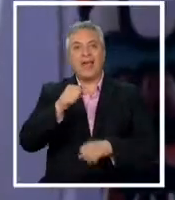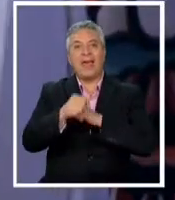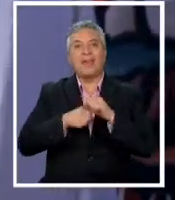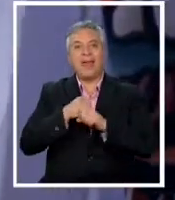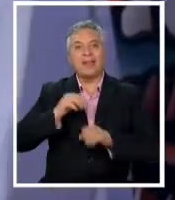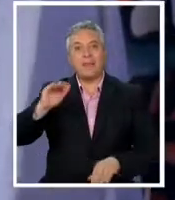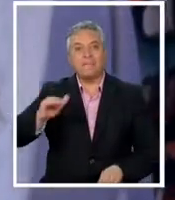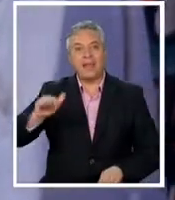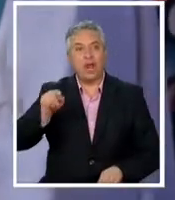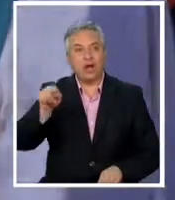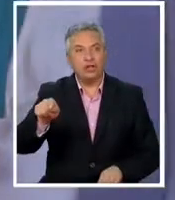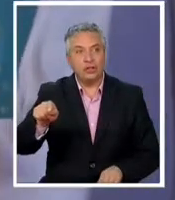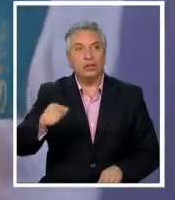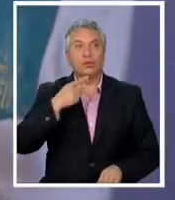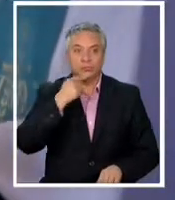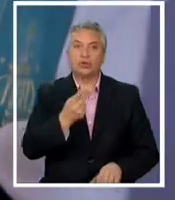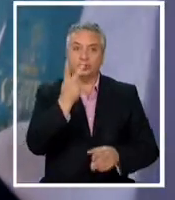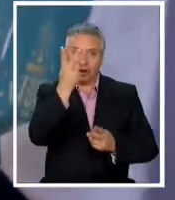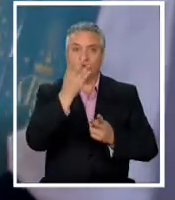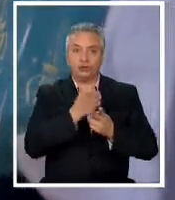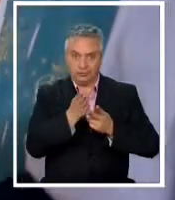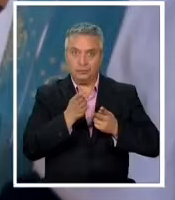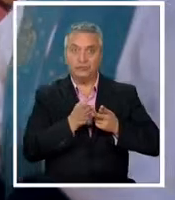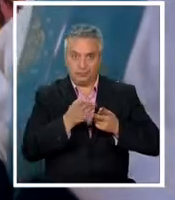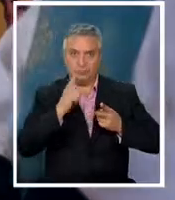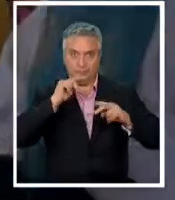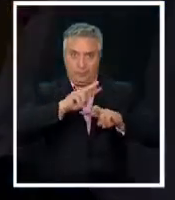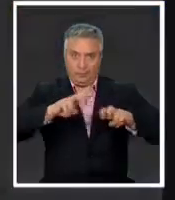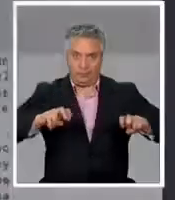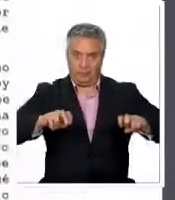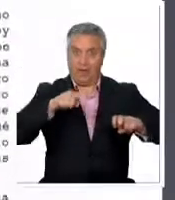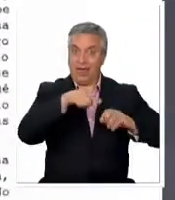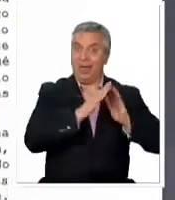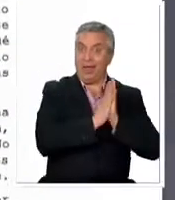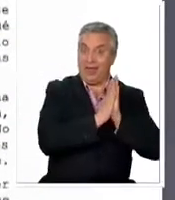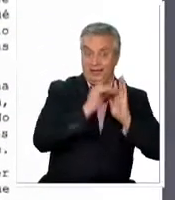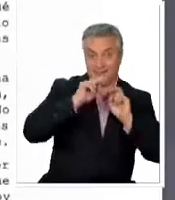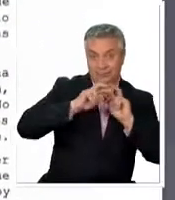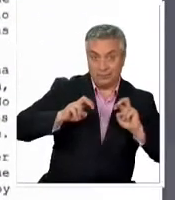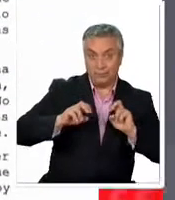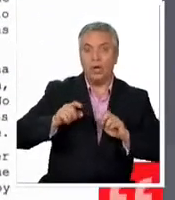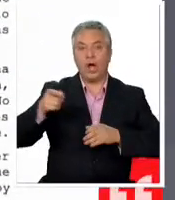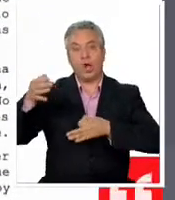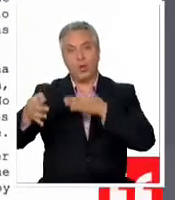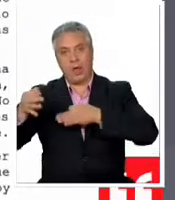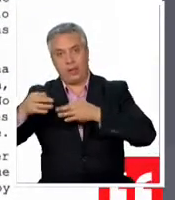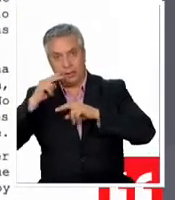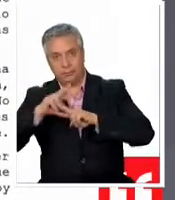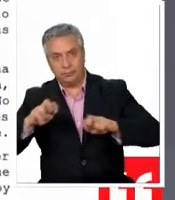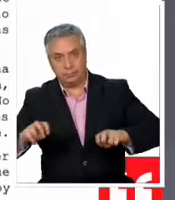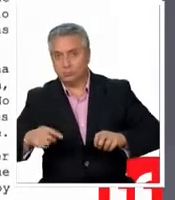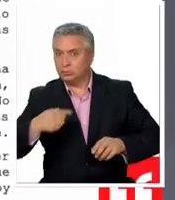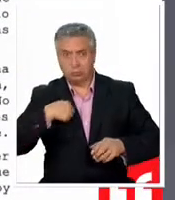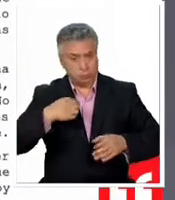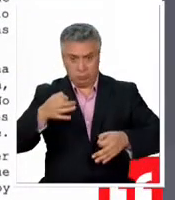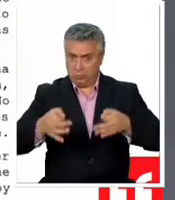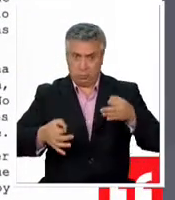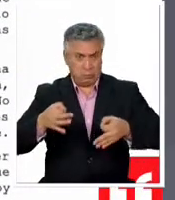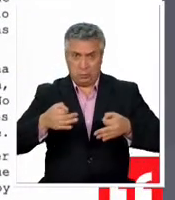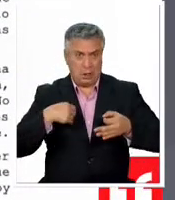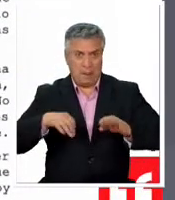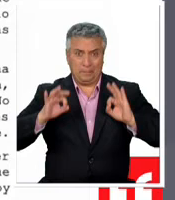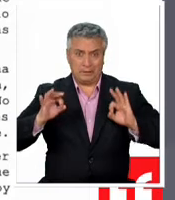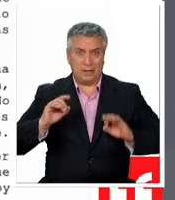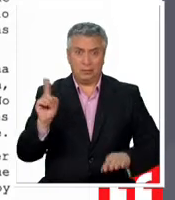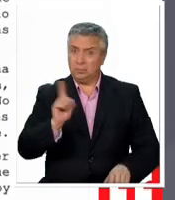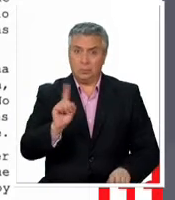se le investigará por las dos vías la canónica y la penal. No me parece que los sacerdotes debamos tener una justicia especial. No